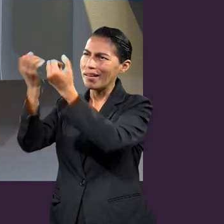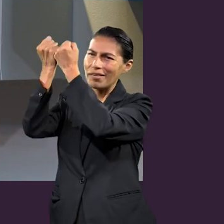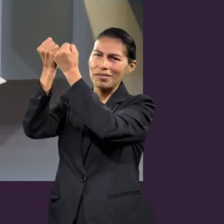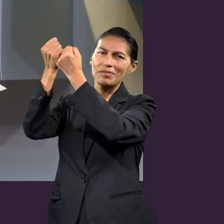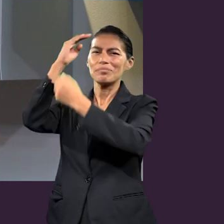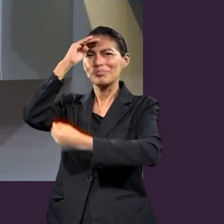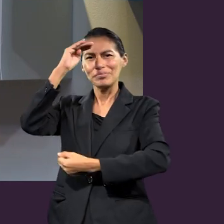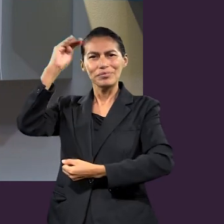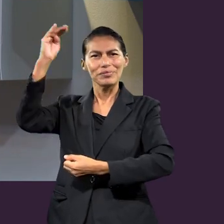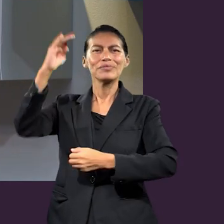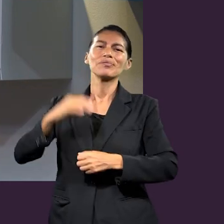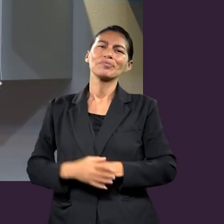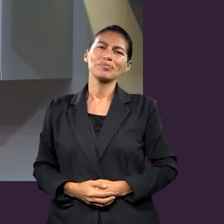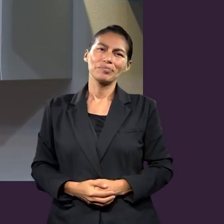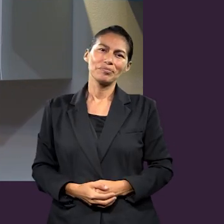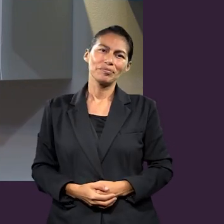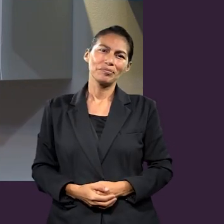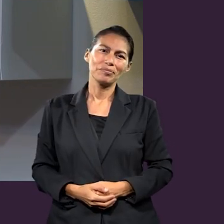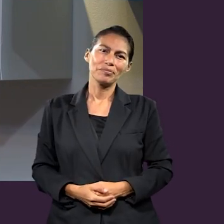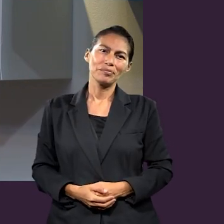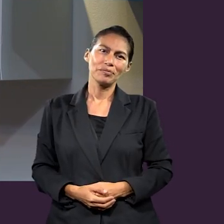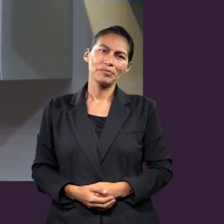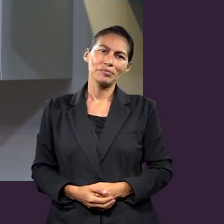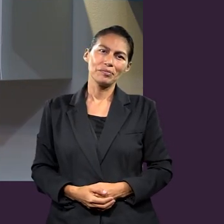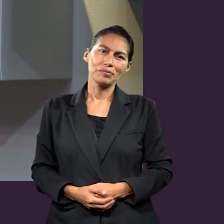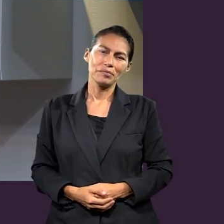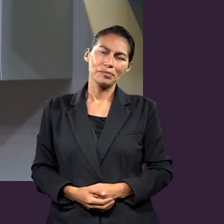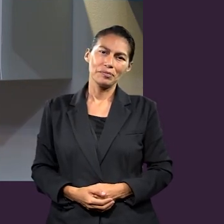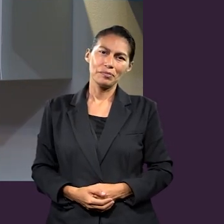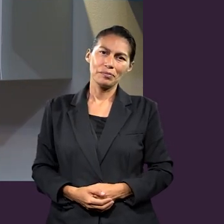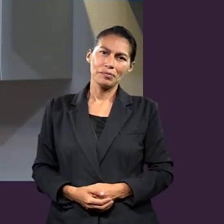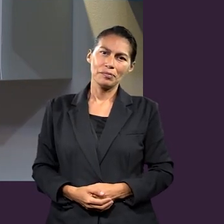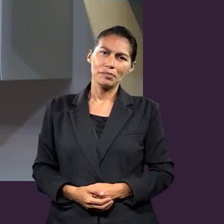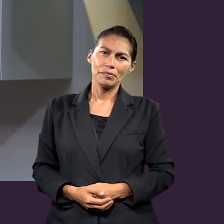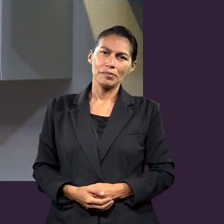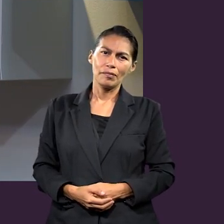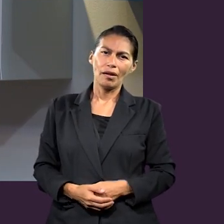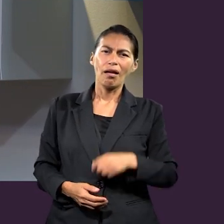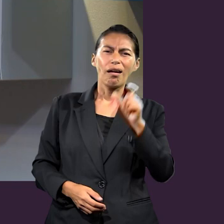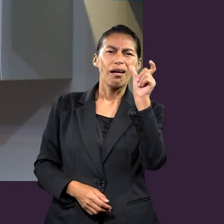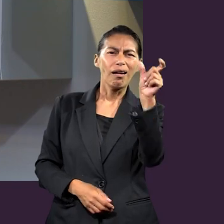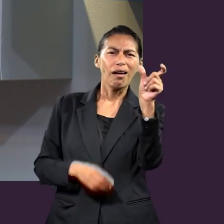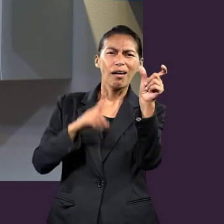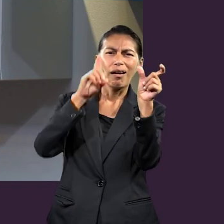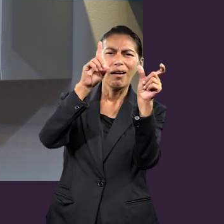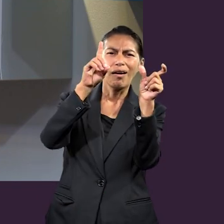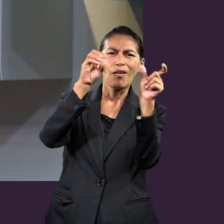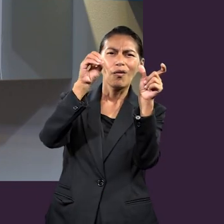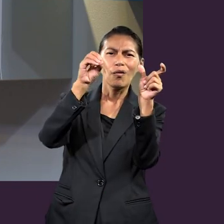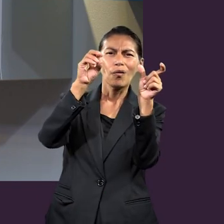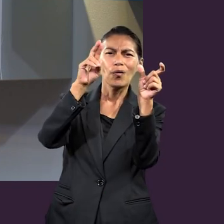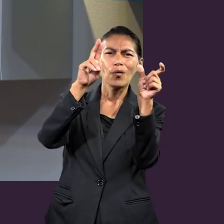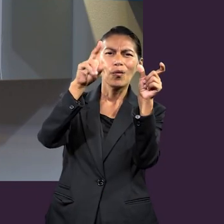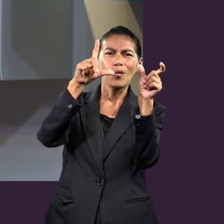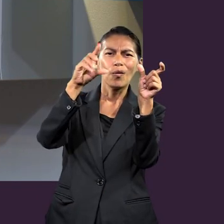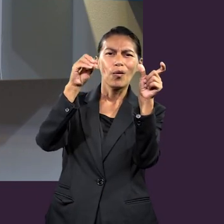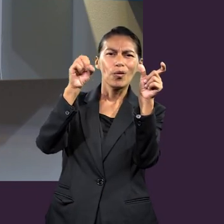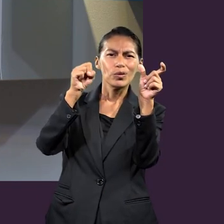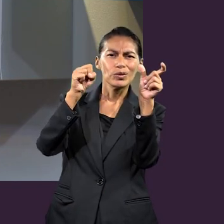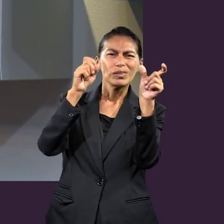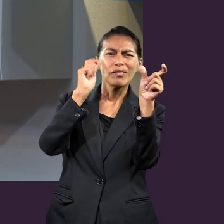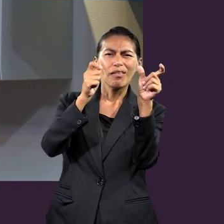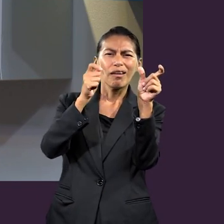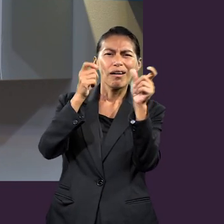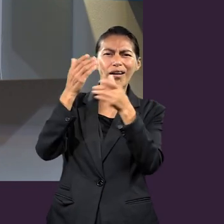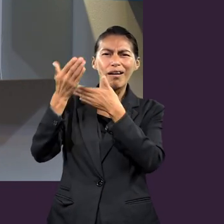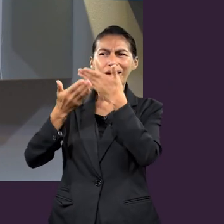sirviendo al Señor. Hay algo interesante de esta palabra dulos, que para nosotros